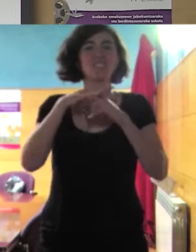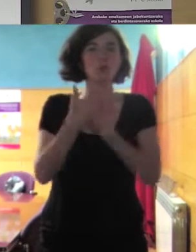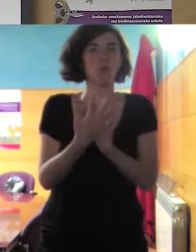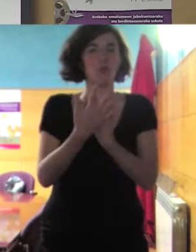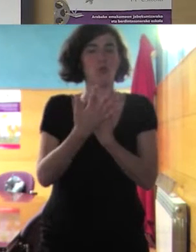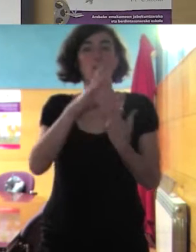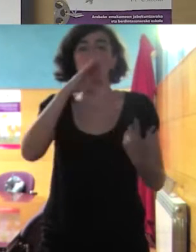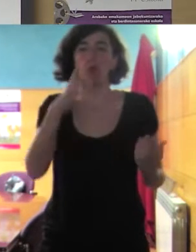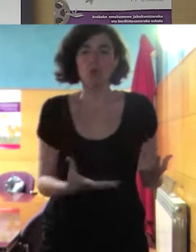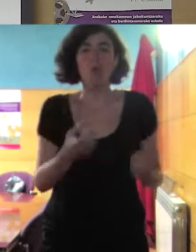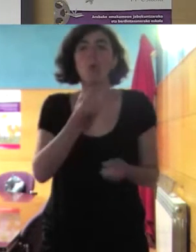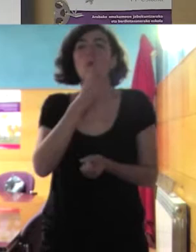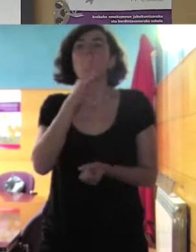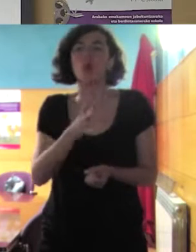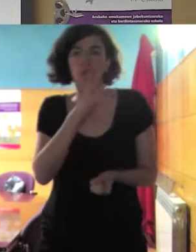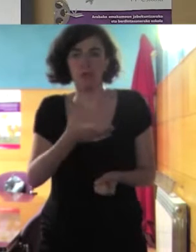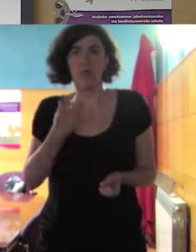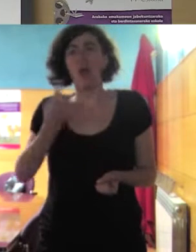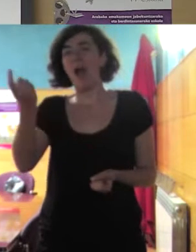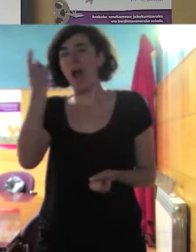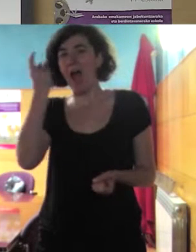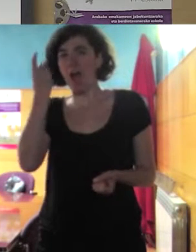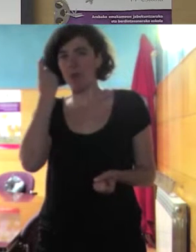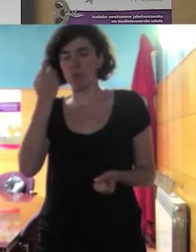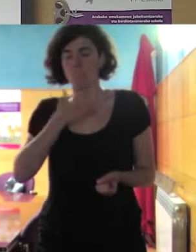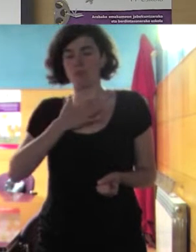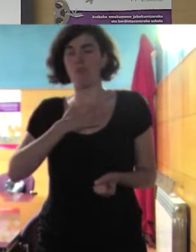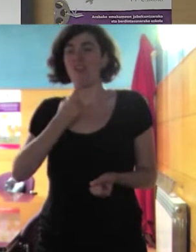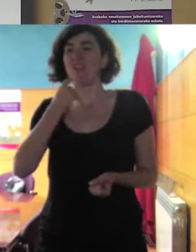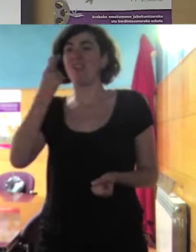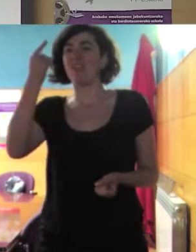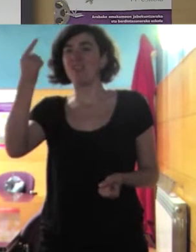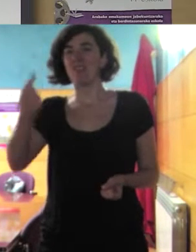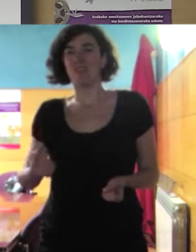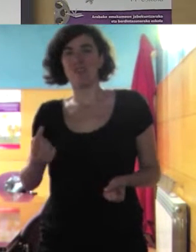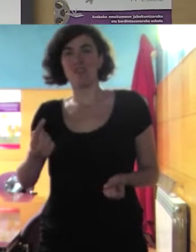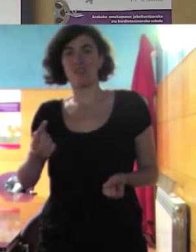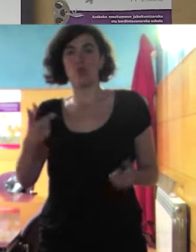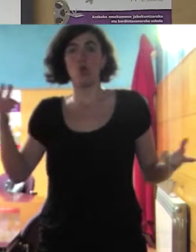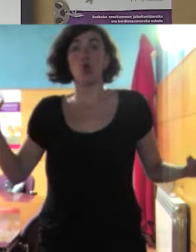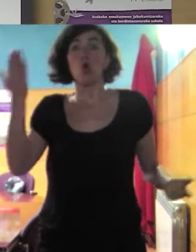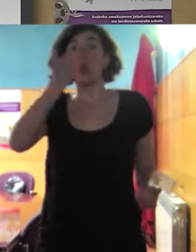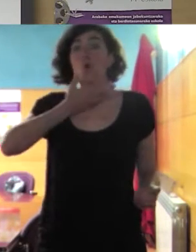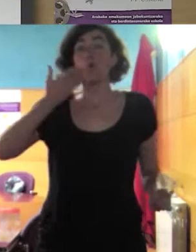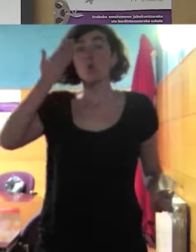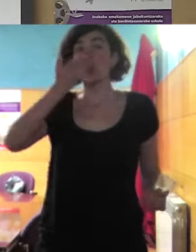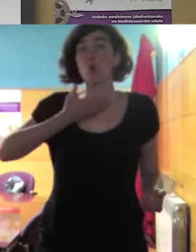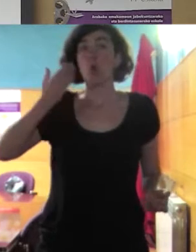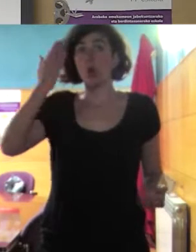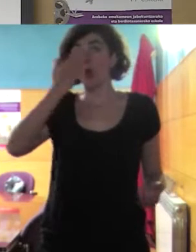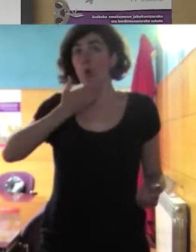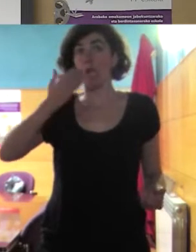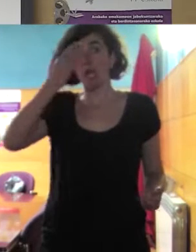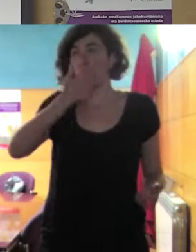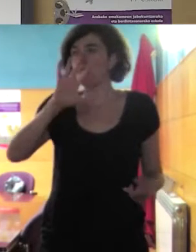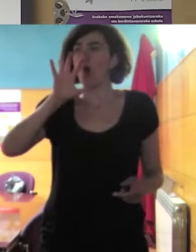y luego yo lo que le digo a mi alumnado entre los miembros y las miembras de la comunidad escolar de cualquier origen no